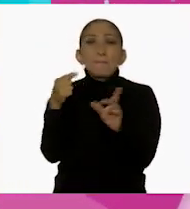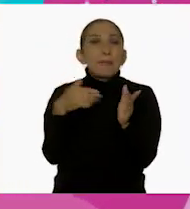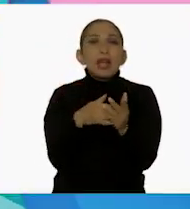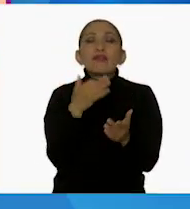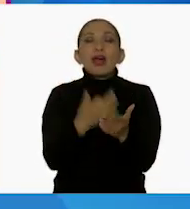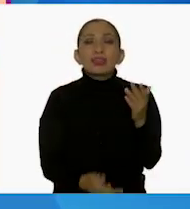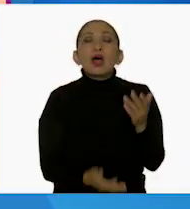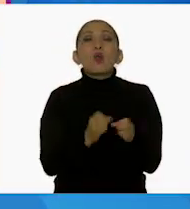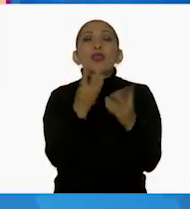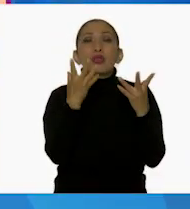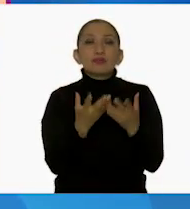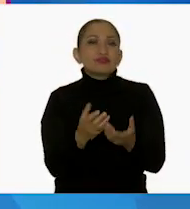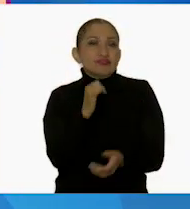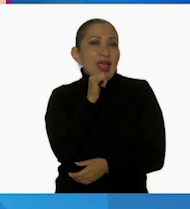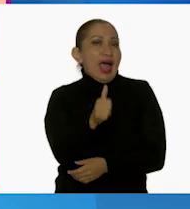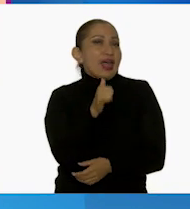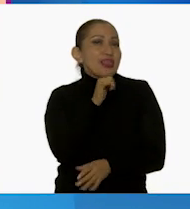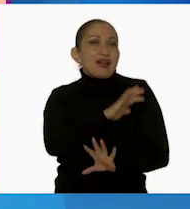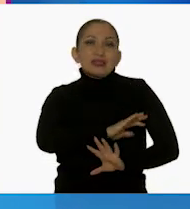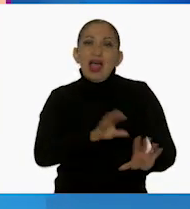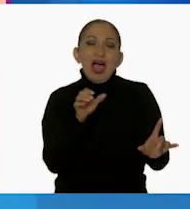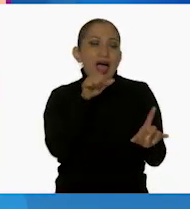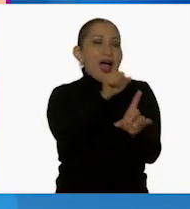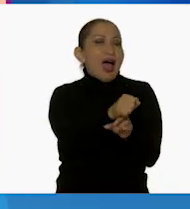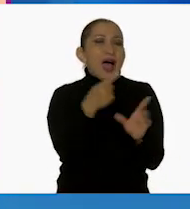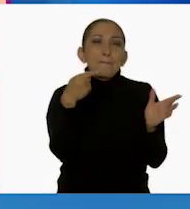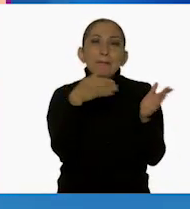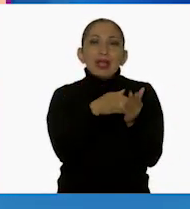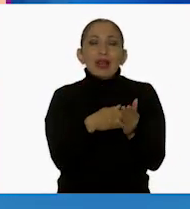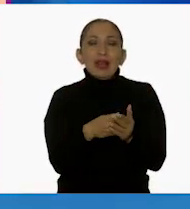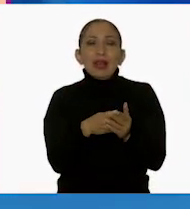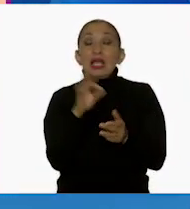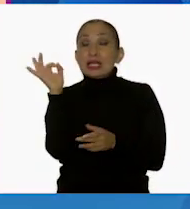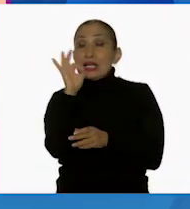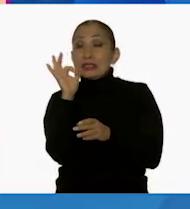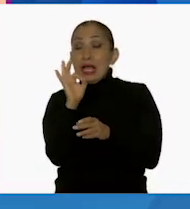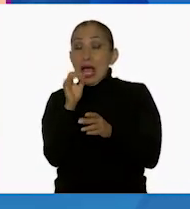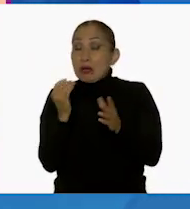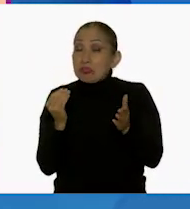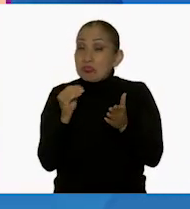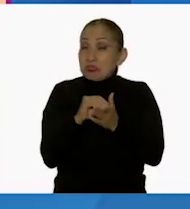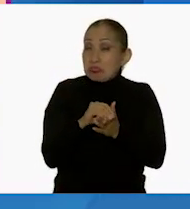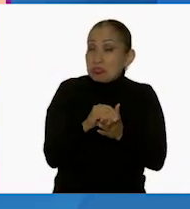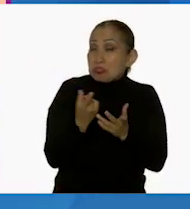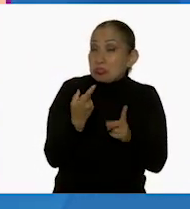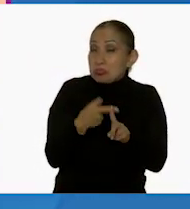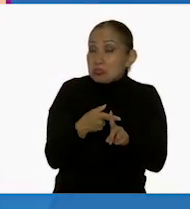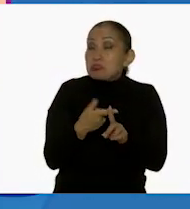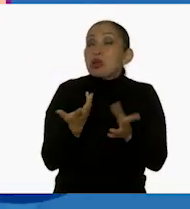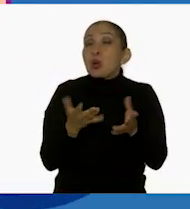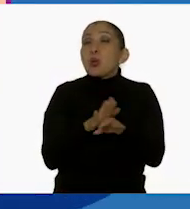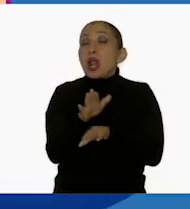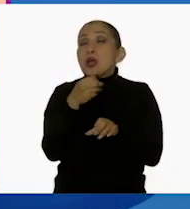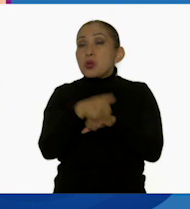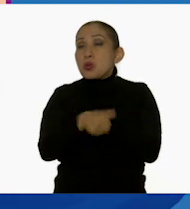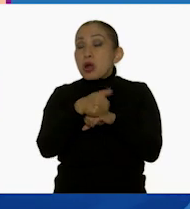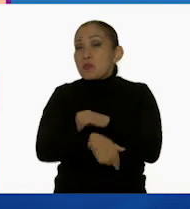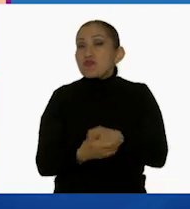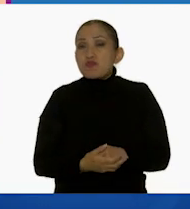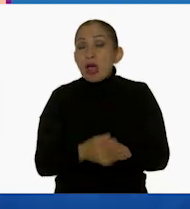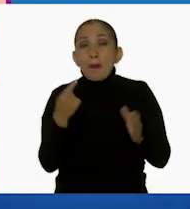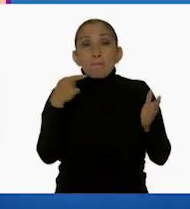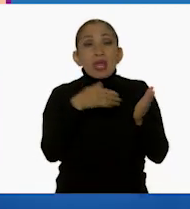mil? Nada. Ya llegó a los mil. nada. Ok. Y si tuviéramos que sumarle una cantidad, ¿qué cantidad podríamos poner?